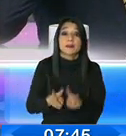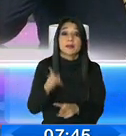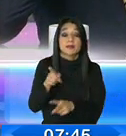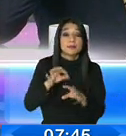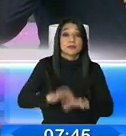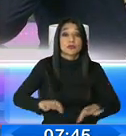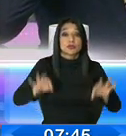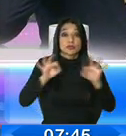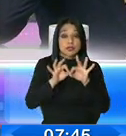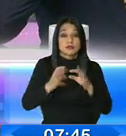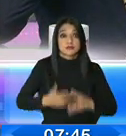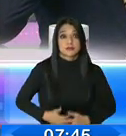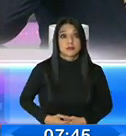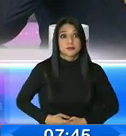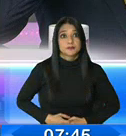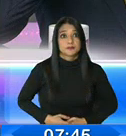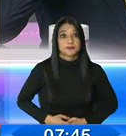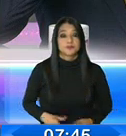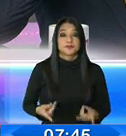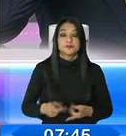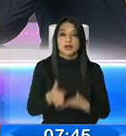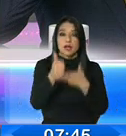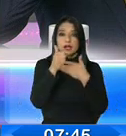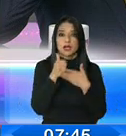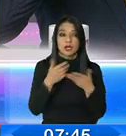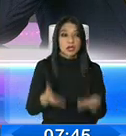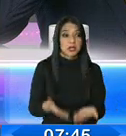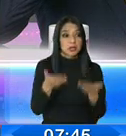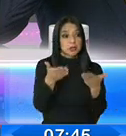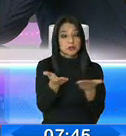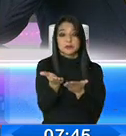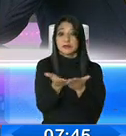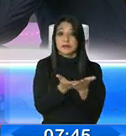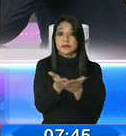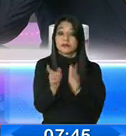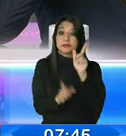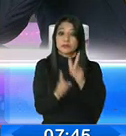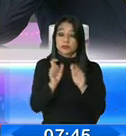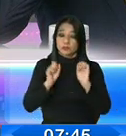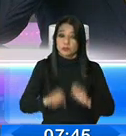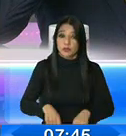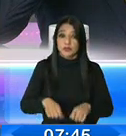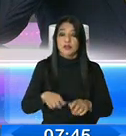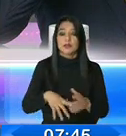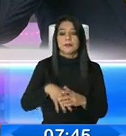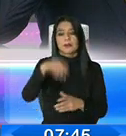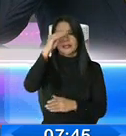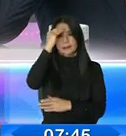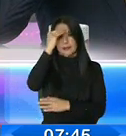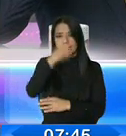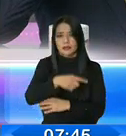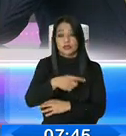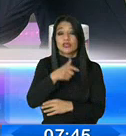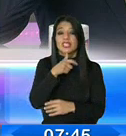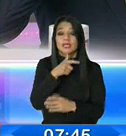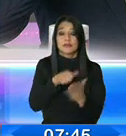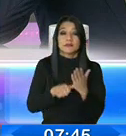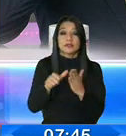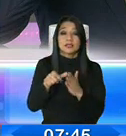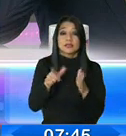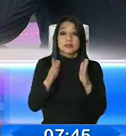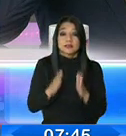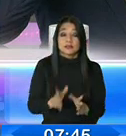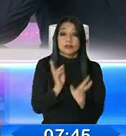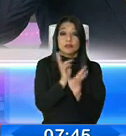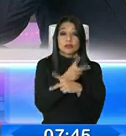herramienta que la ponemos al servicio y a la ciudadanía para los emprendedores, eso lo tiene el Ministerio de Producción,